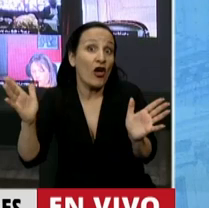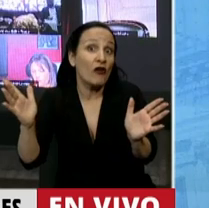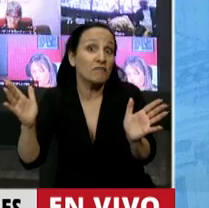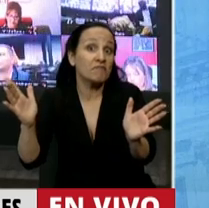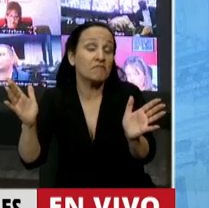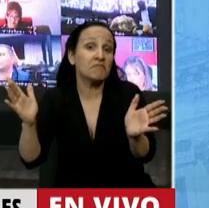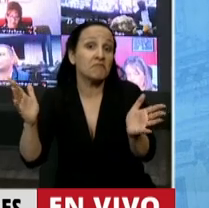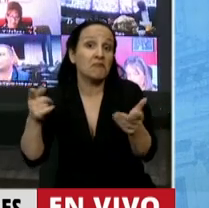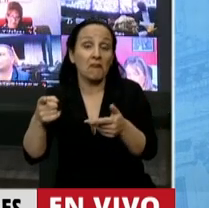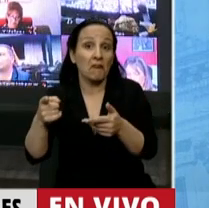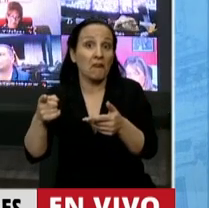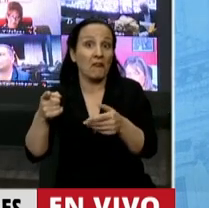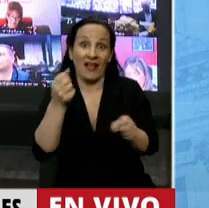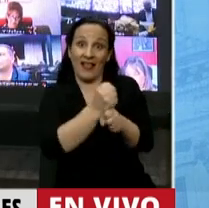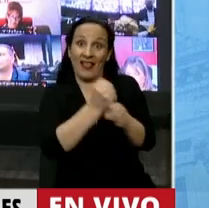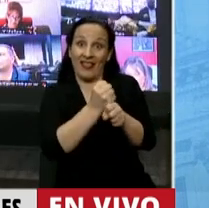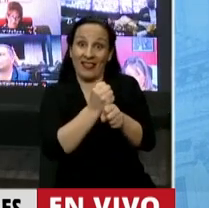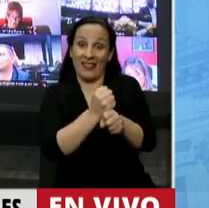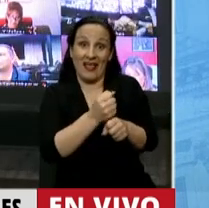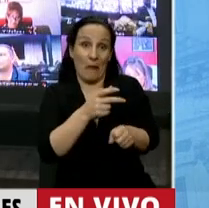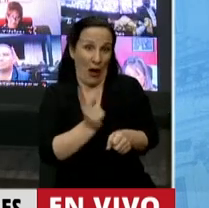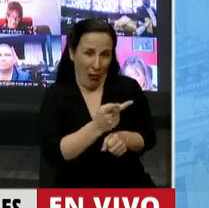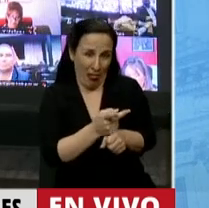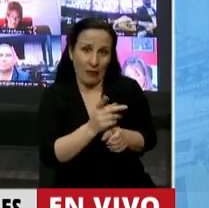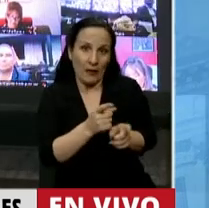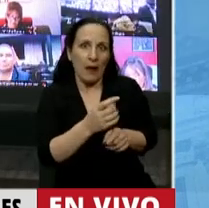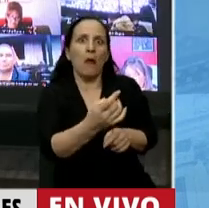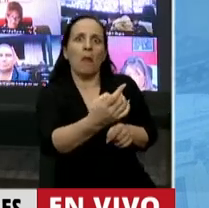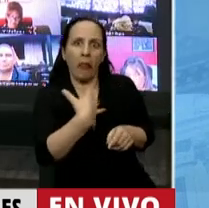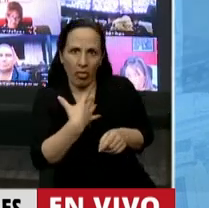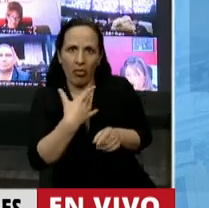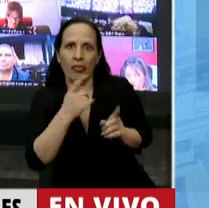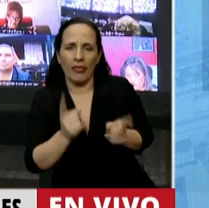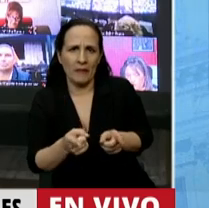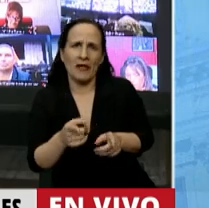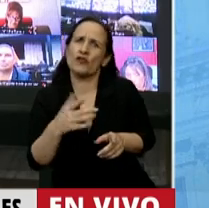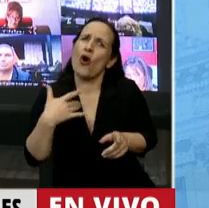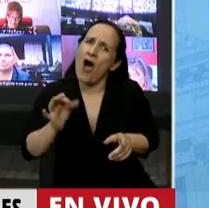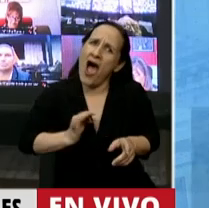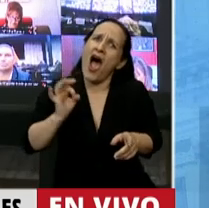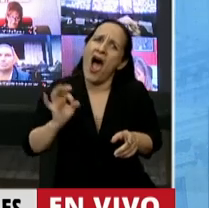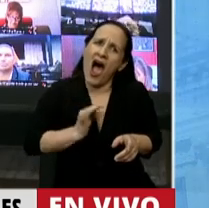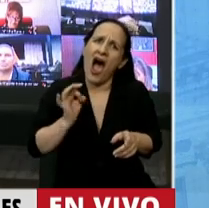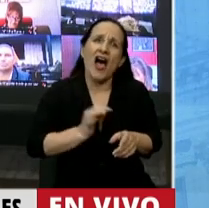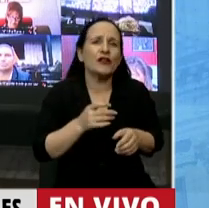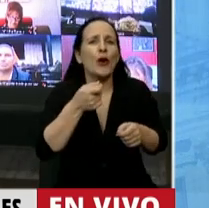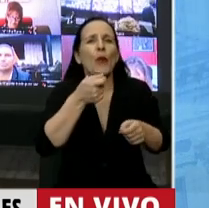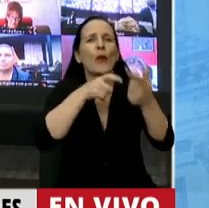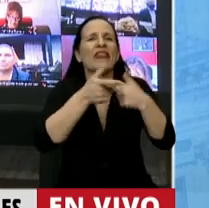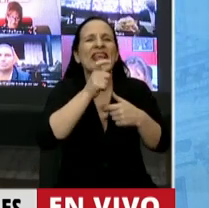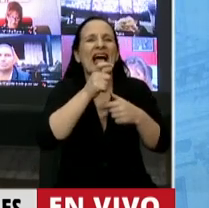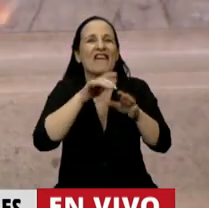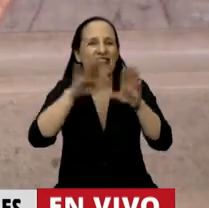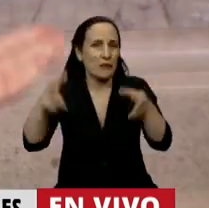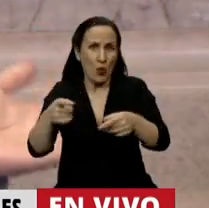Pero cuando perdí mi empleo precario, en el cual durante muchos años vendí café en un mercado